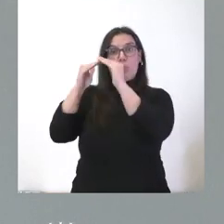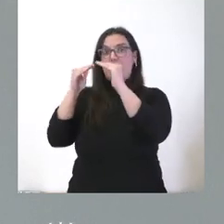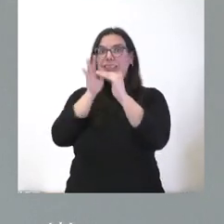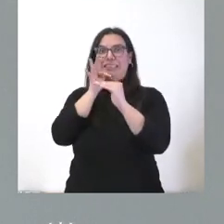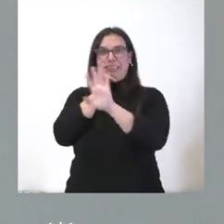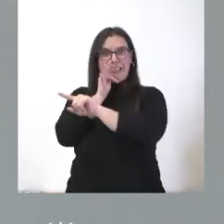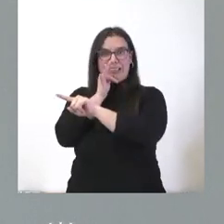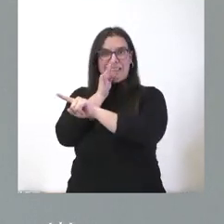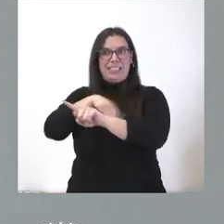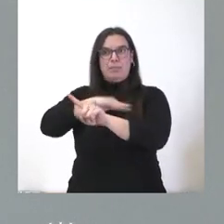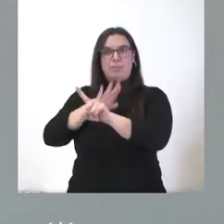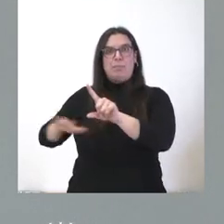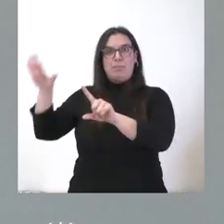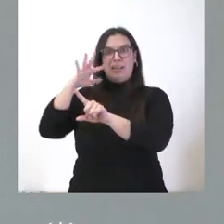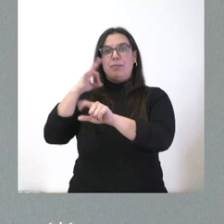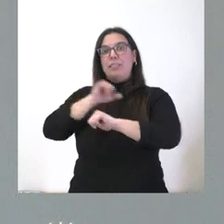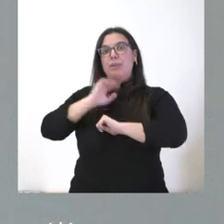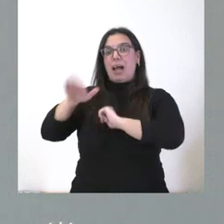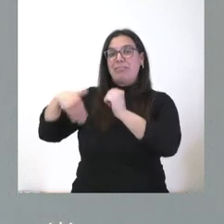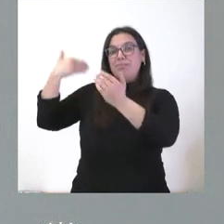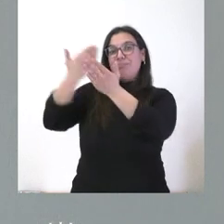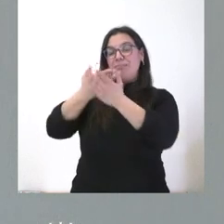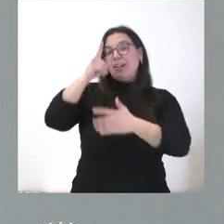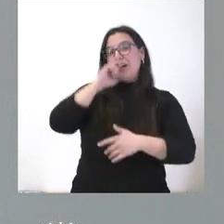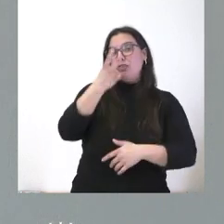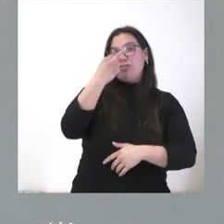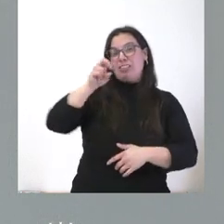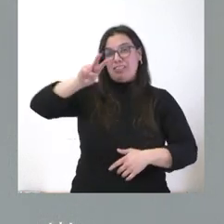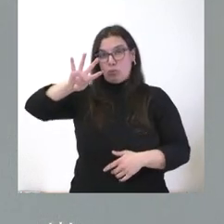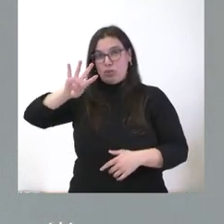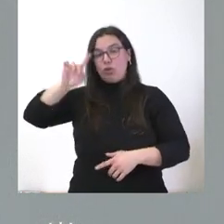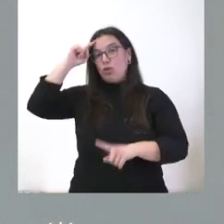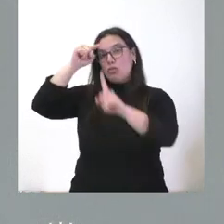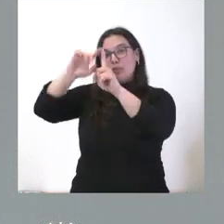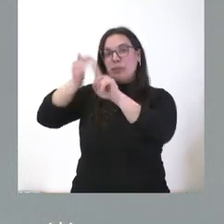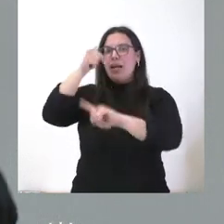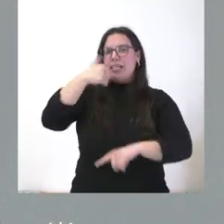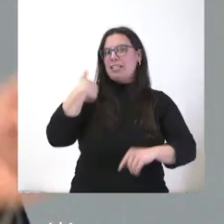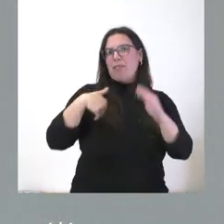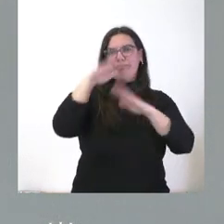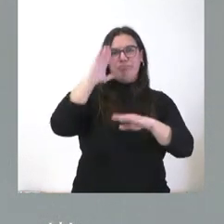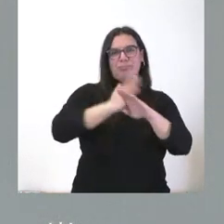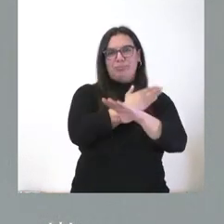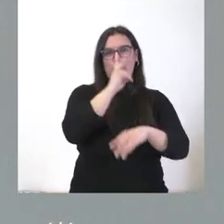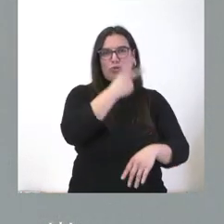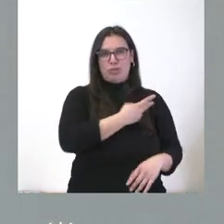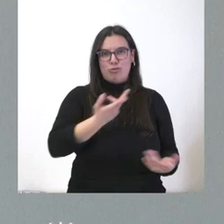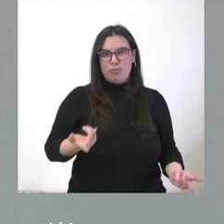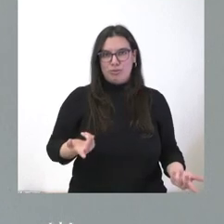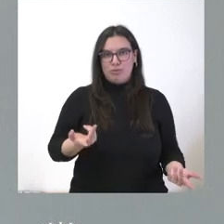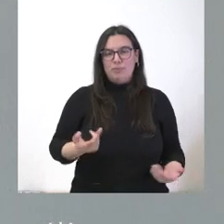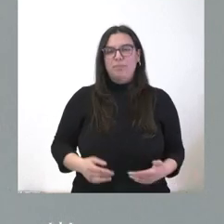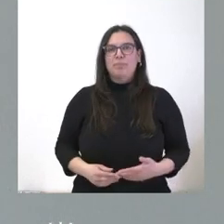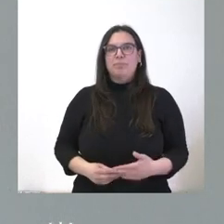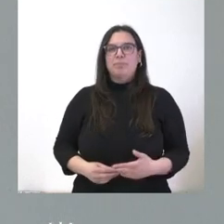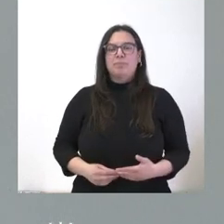y tendría que esperar incluso hasta el año 24 para alcanzar ese objetivo que en Castilla y León hemos alcanzado dos años antes que la media nacional.